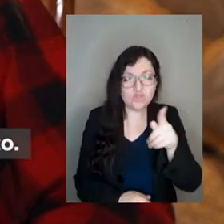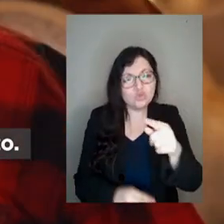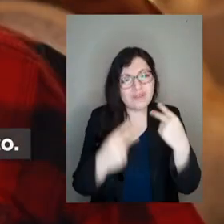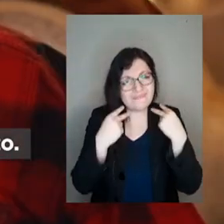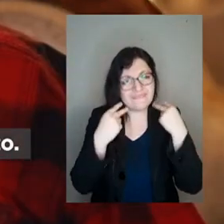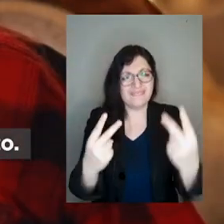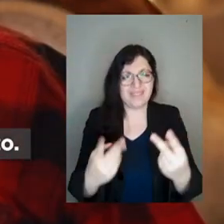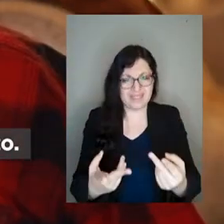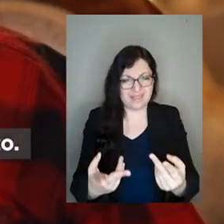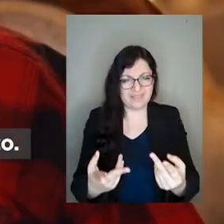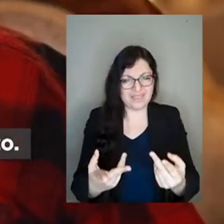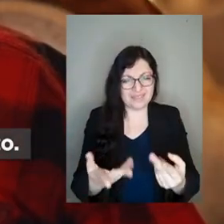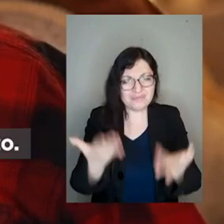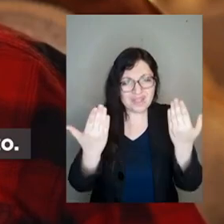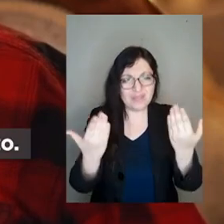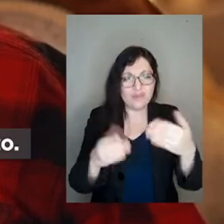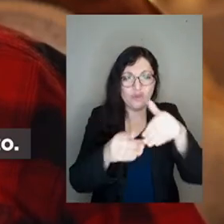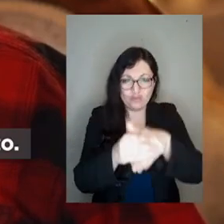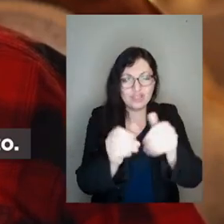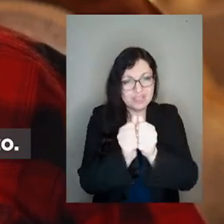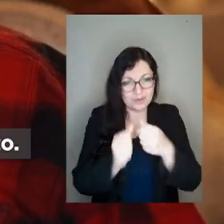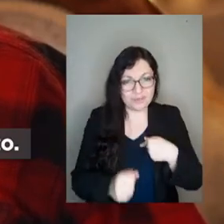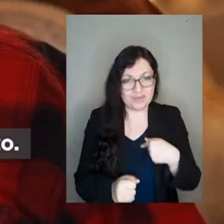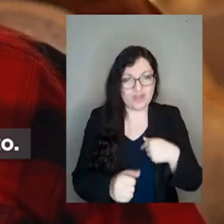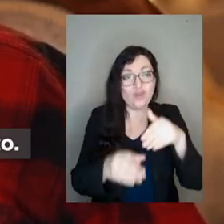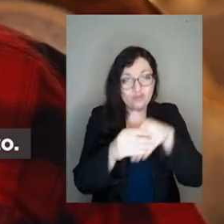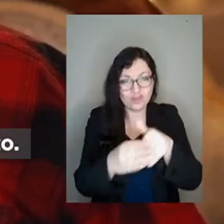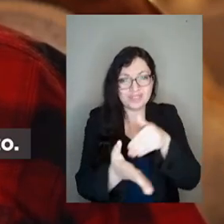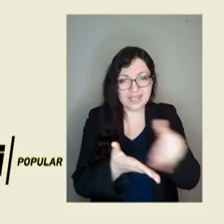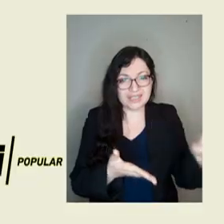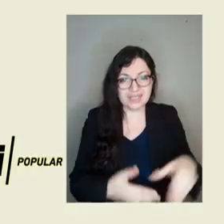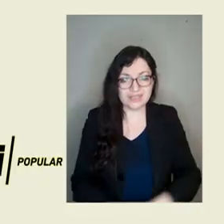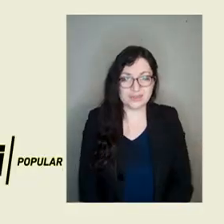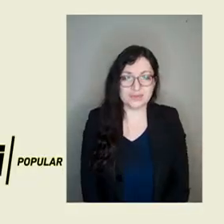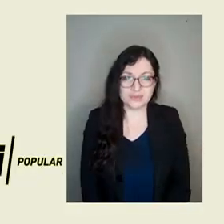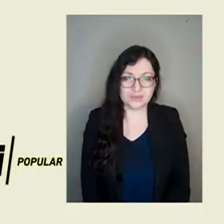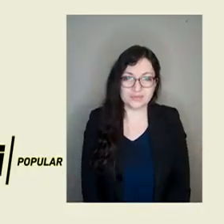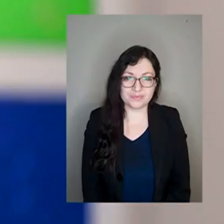Atrévete, sé valiente, vota conmigo, vota rechazo.